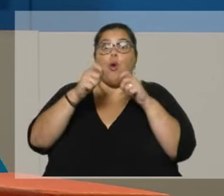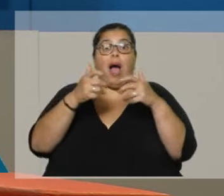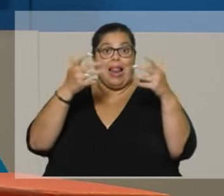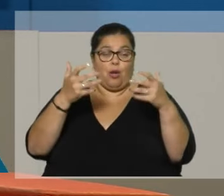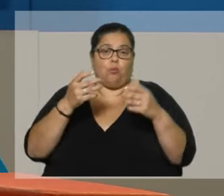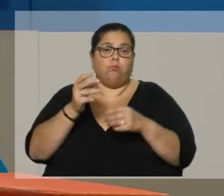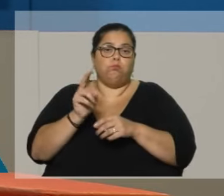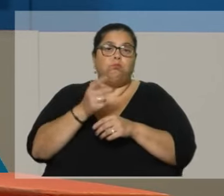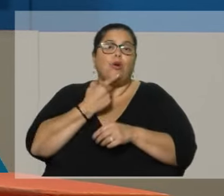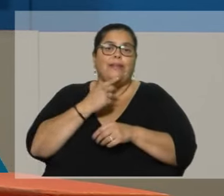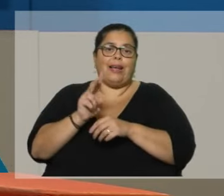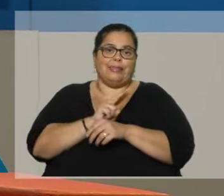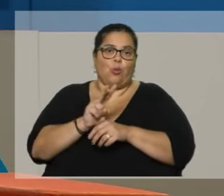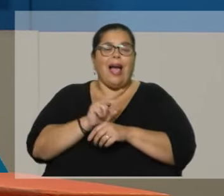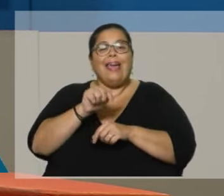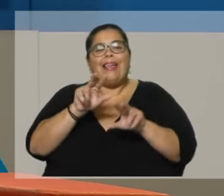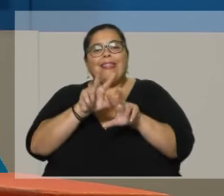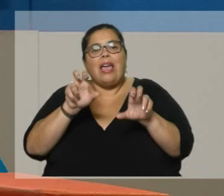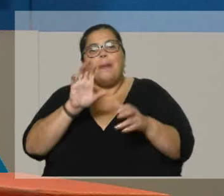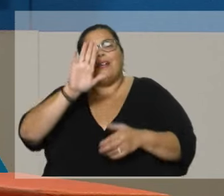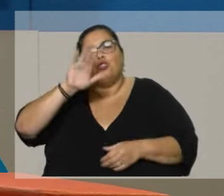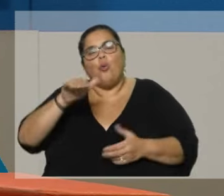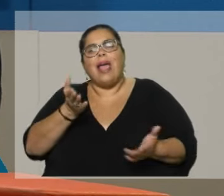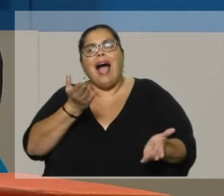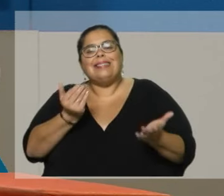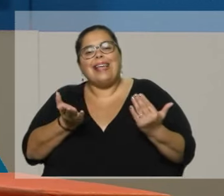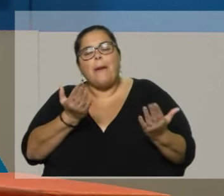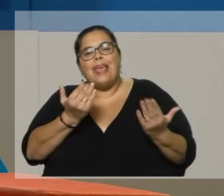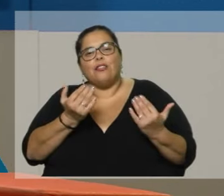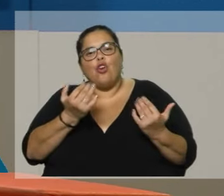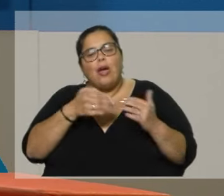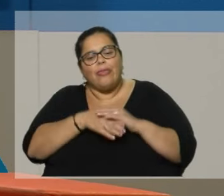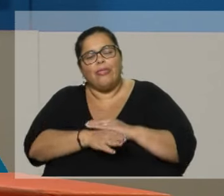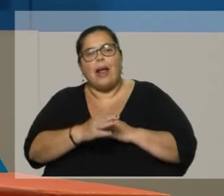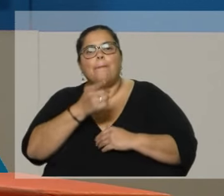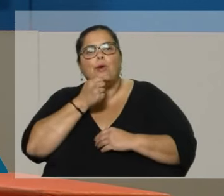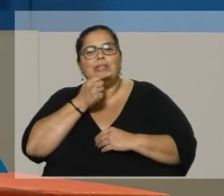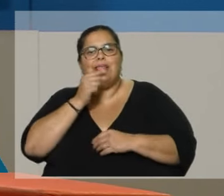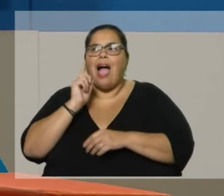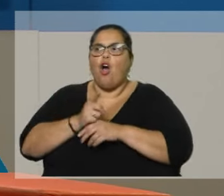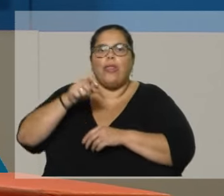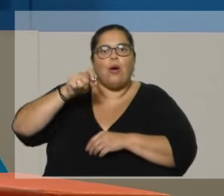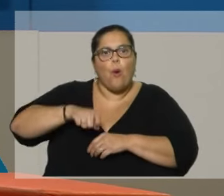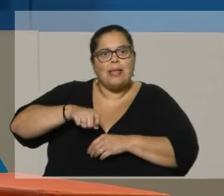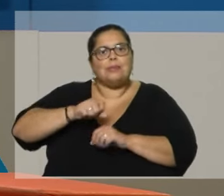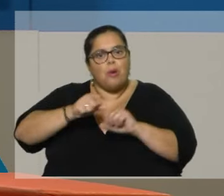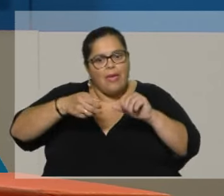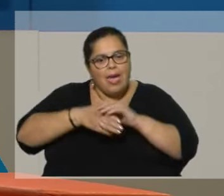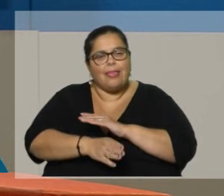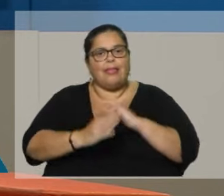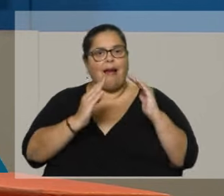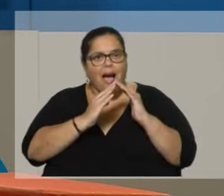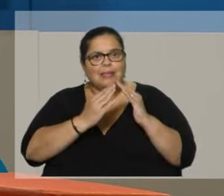tema de los allanamientos nocturnos ha sido muy discutido a lo largo de la historia, en los últimos años, ¿no? Hay dos posturas muy